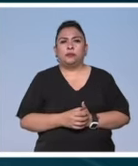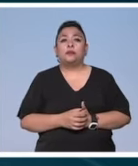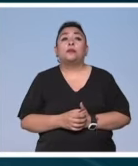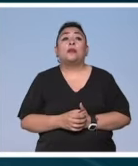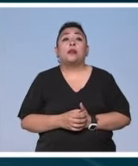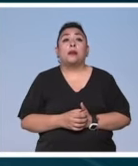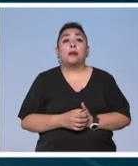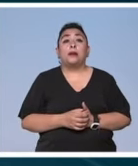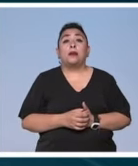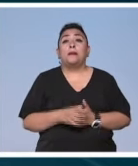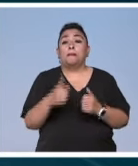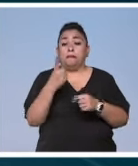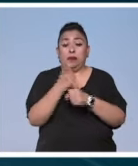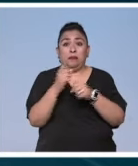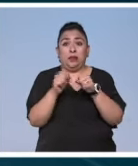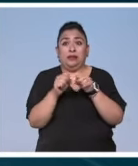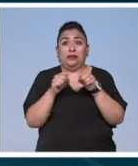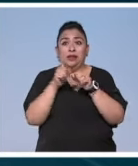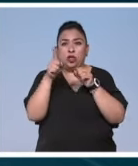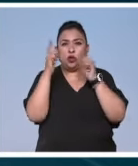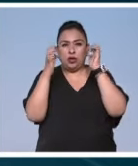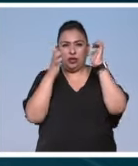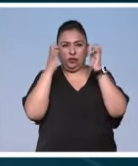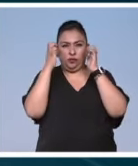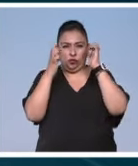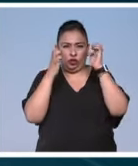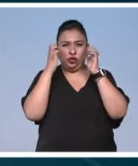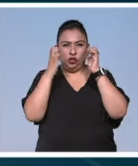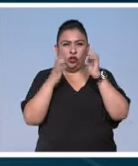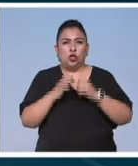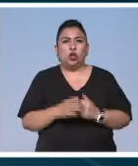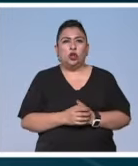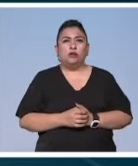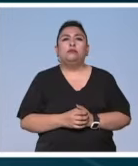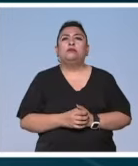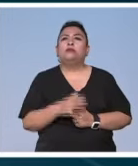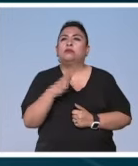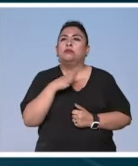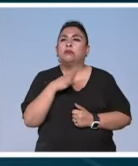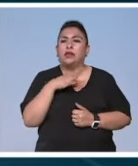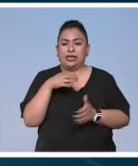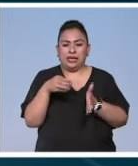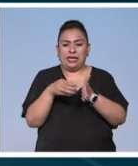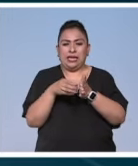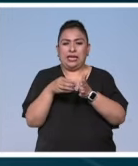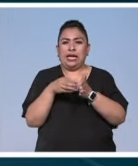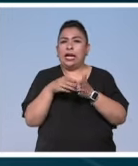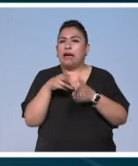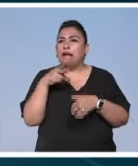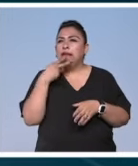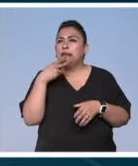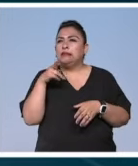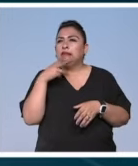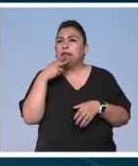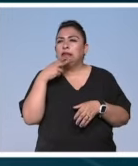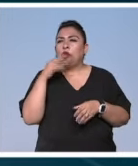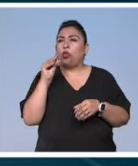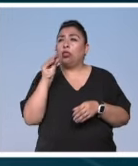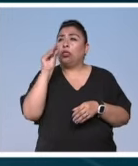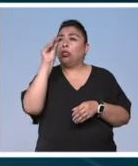En la primera parte de la exposición, con un paquete de cigarets y una muy pristina, minimal